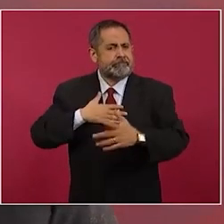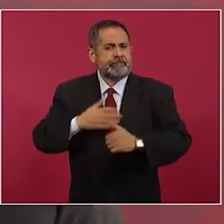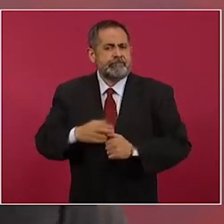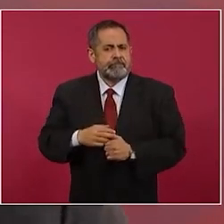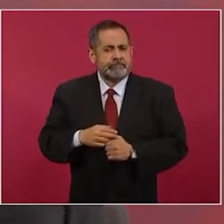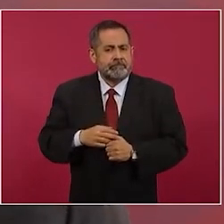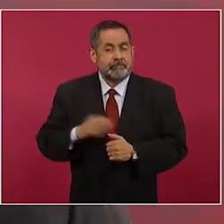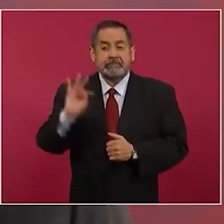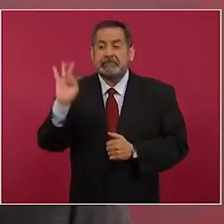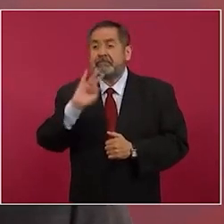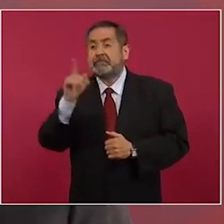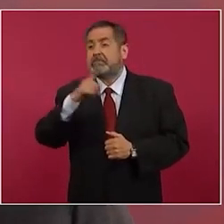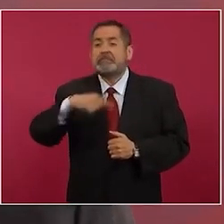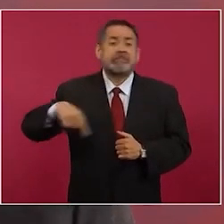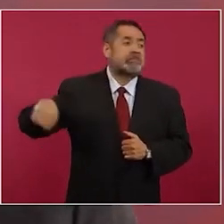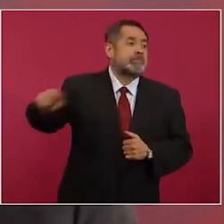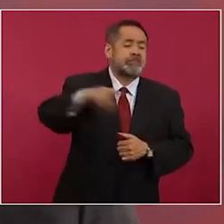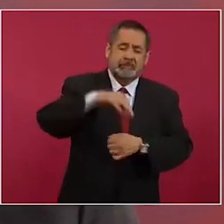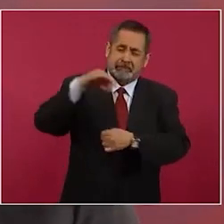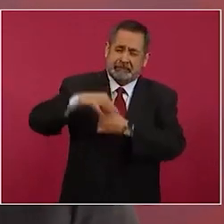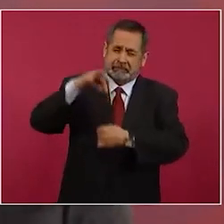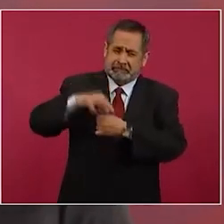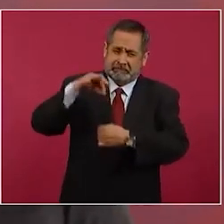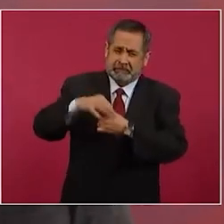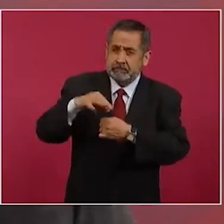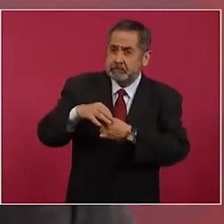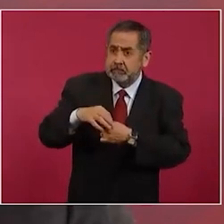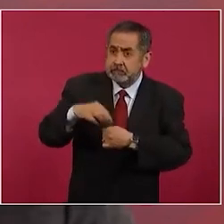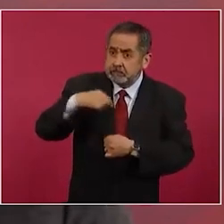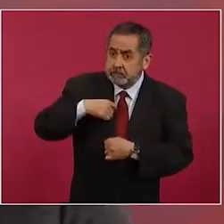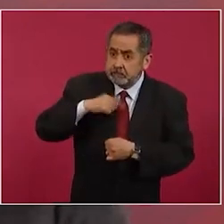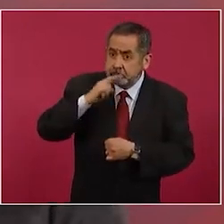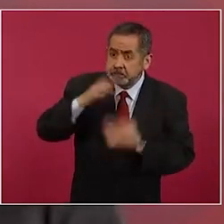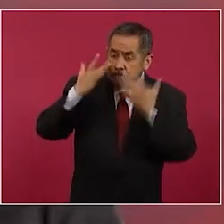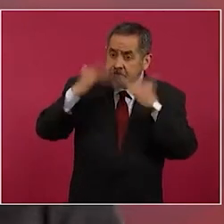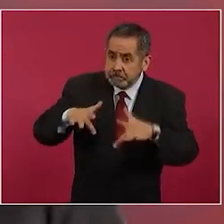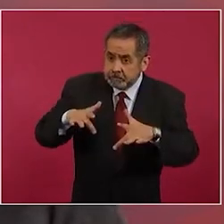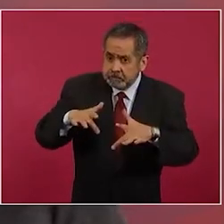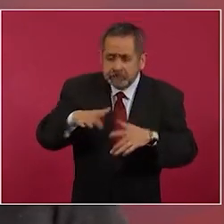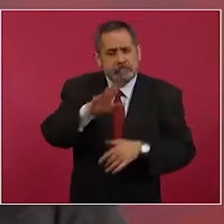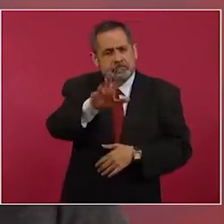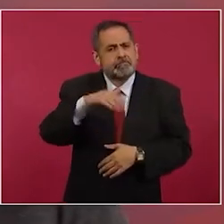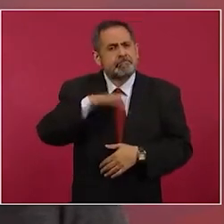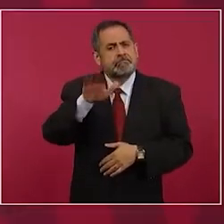si la gente vota porque renuncie me voy